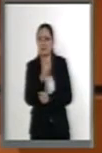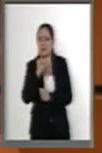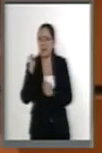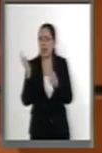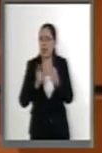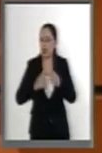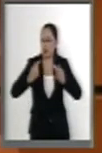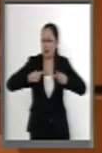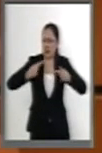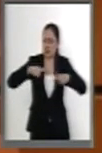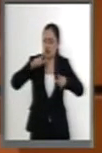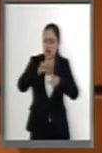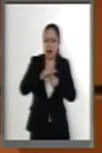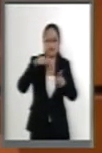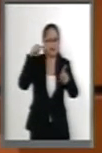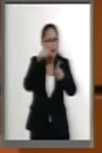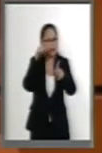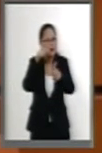personales.